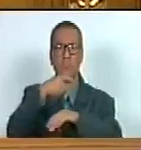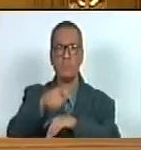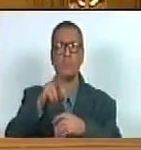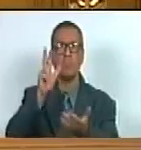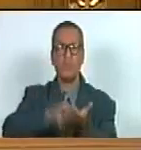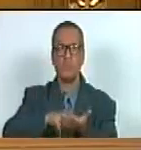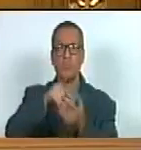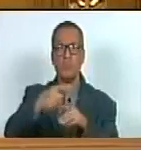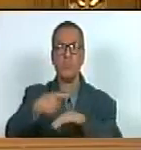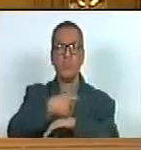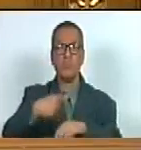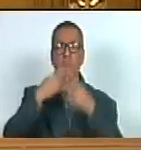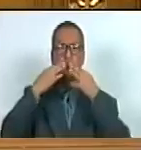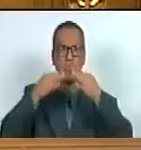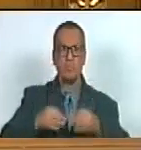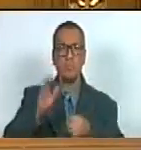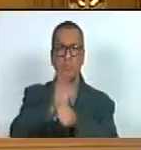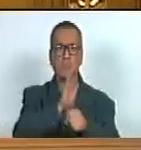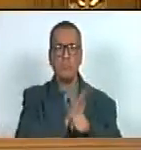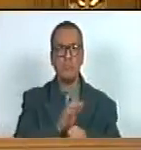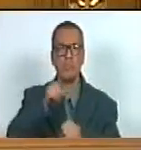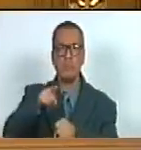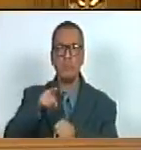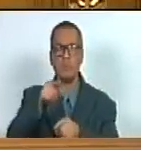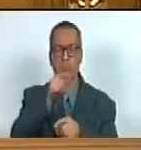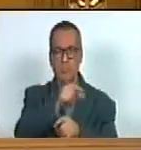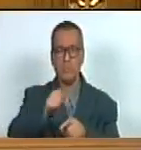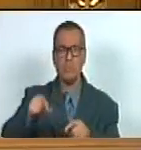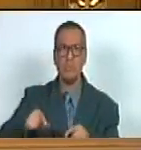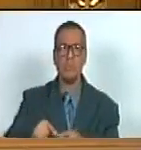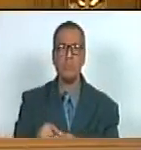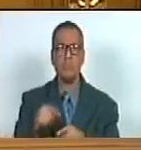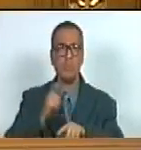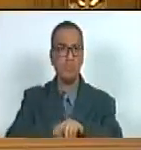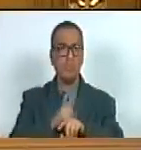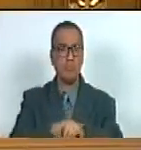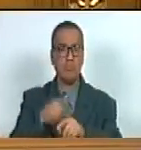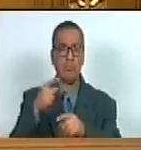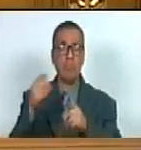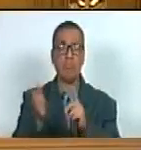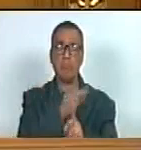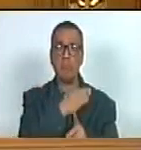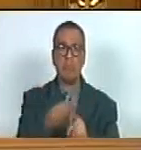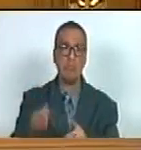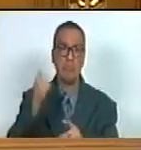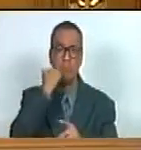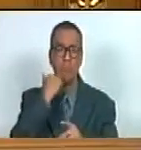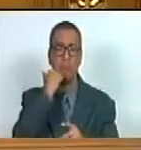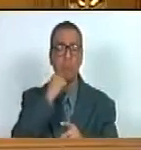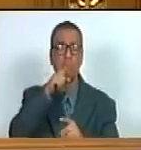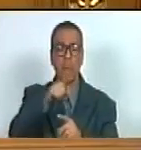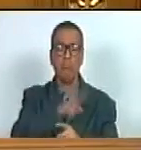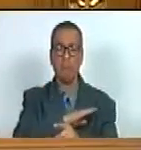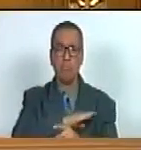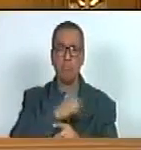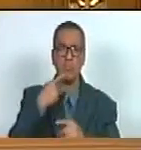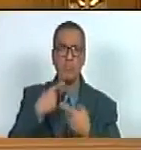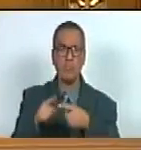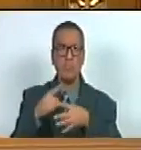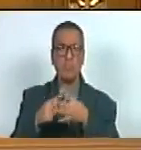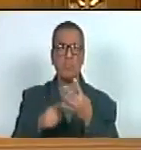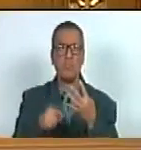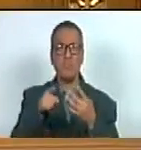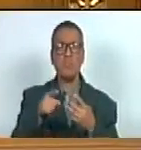aprobamos para buscar garantizar la protección precisamente de esta persona en situación de abuso de protección de su integridad personal y cualquier